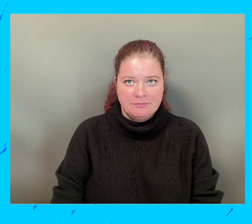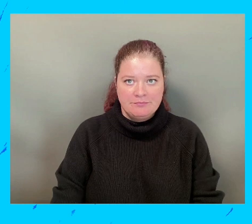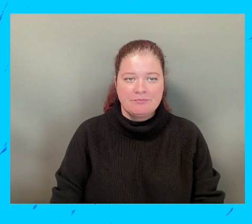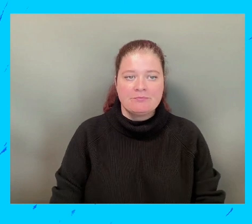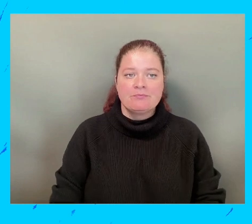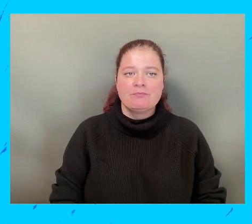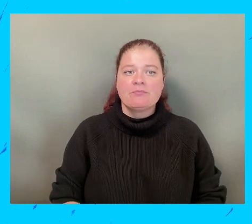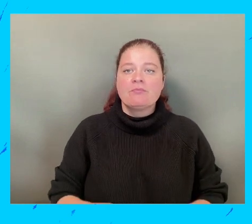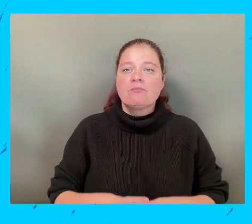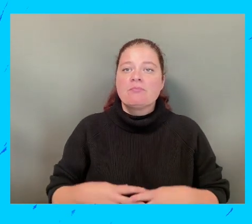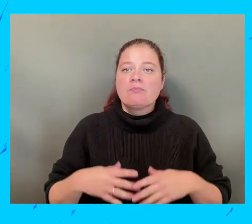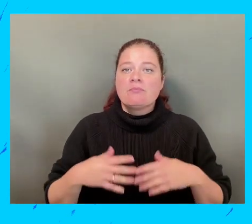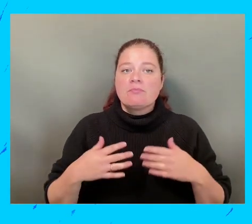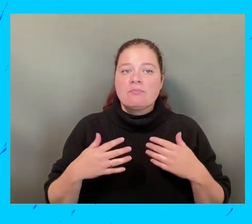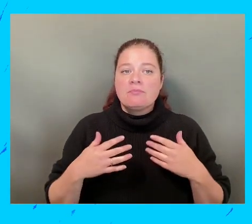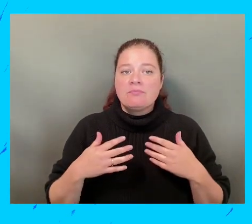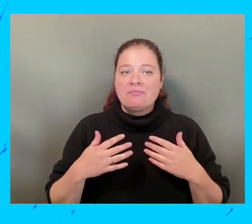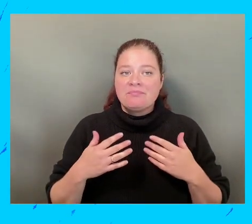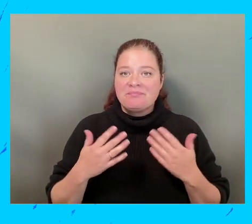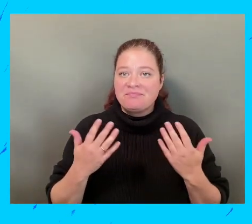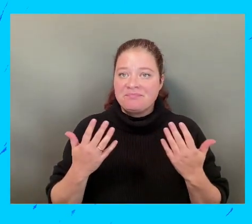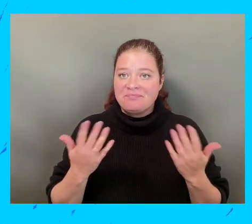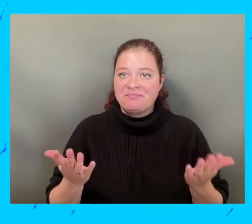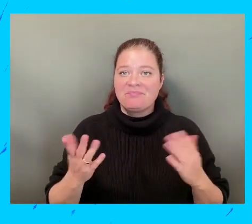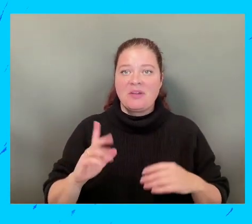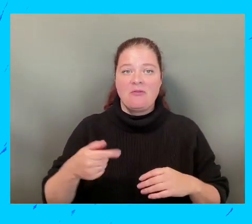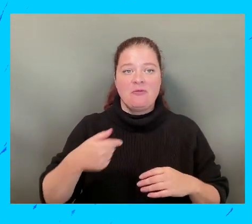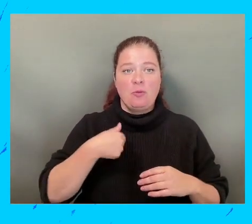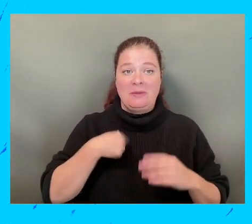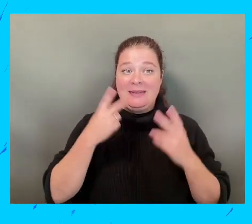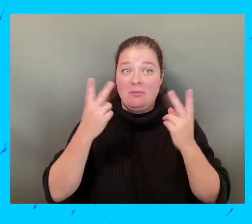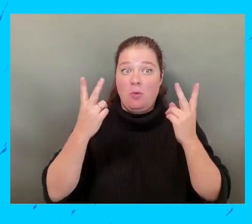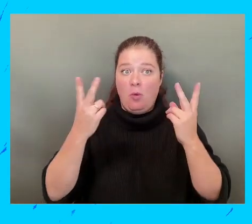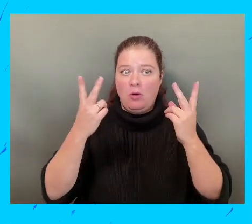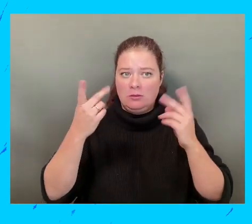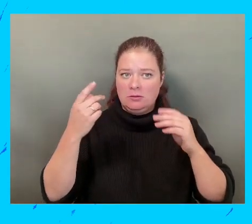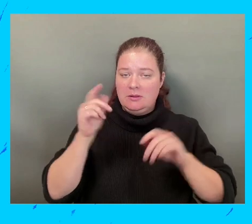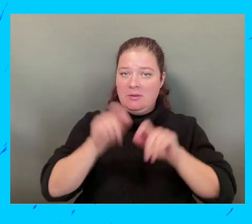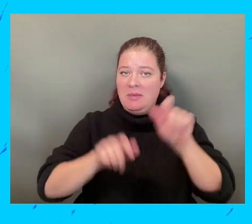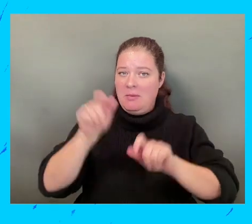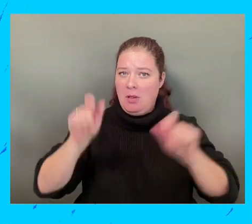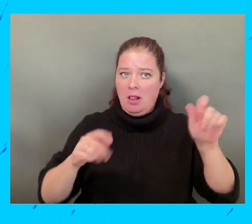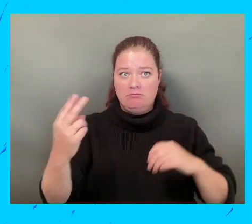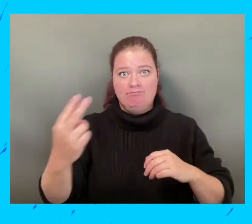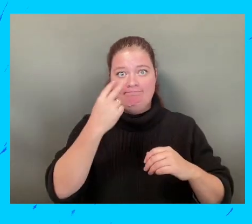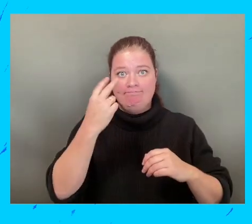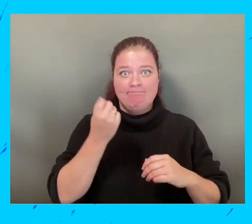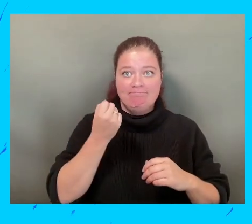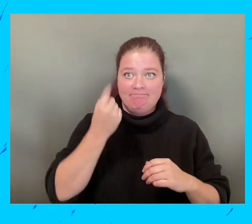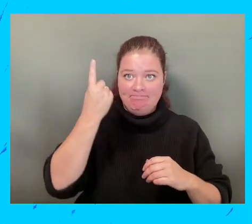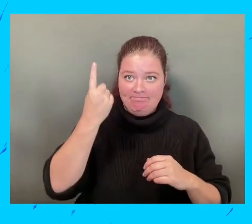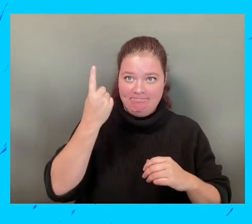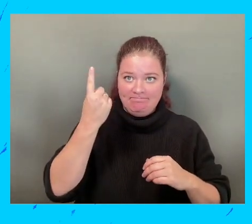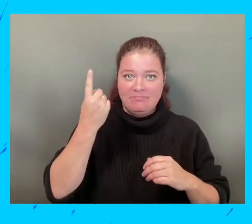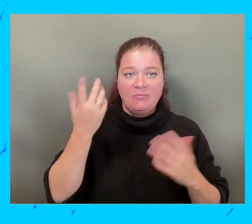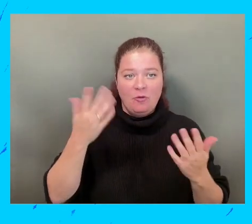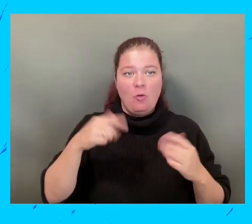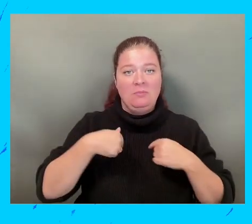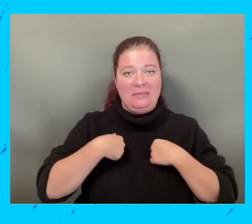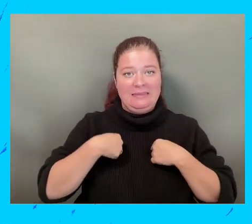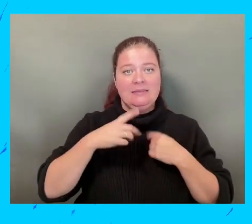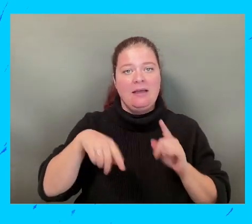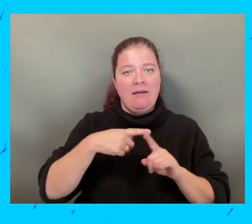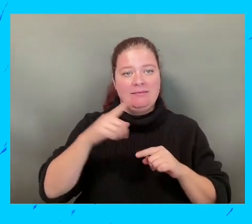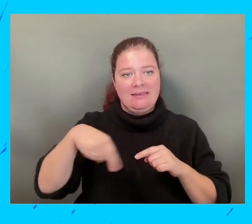y que vencemos es con relaciones